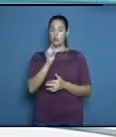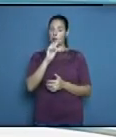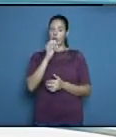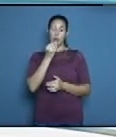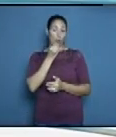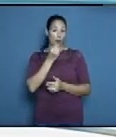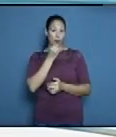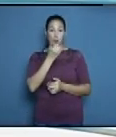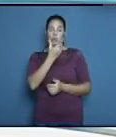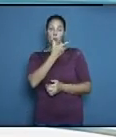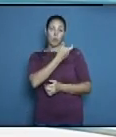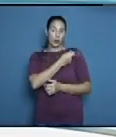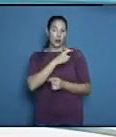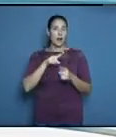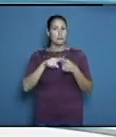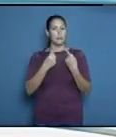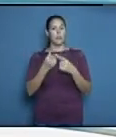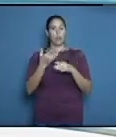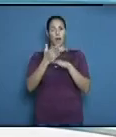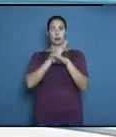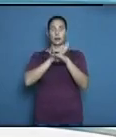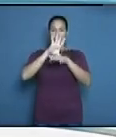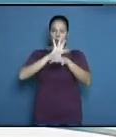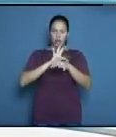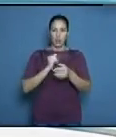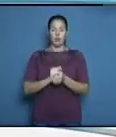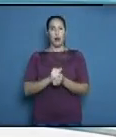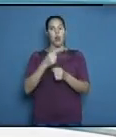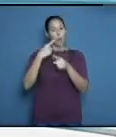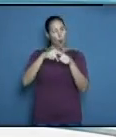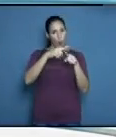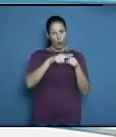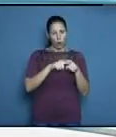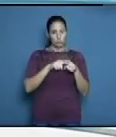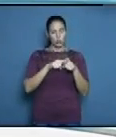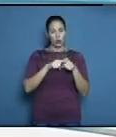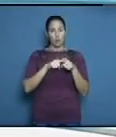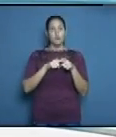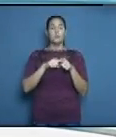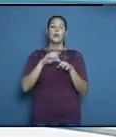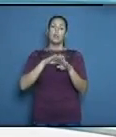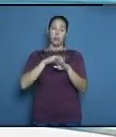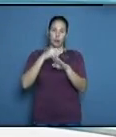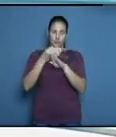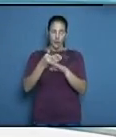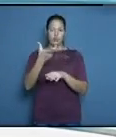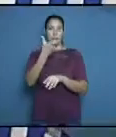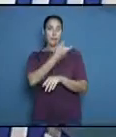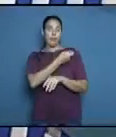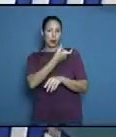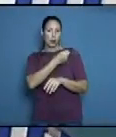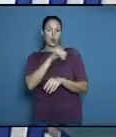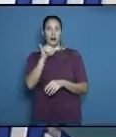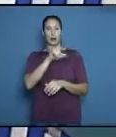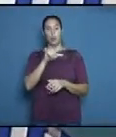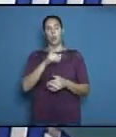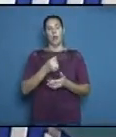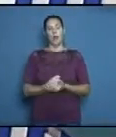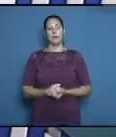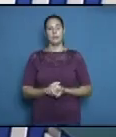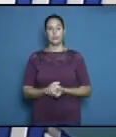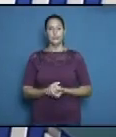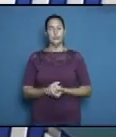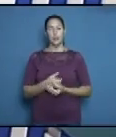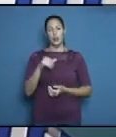o que su inmunidad es menos y que no han desarrollado a pesar de que tiene las tres dosis de vacunas hay veces que todo el mundo no desarrolla los anticuerpos igual porque